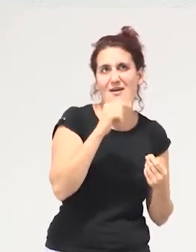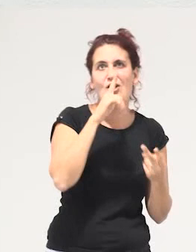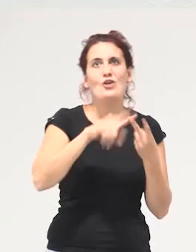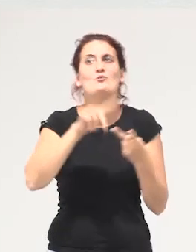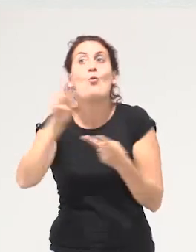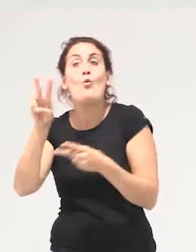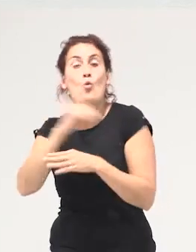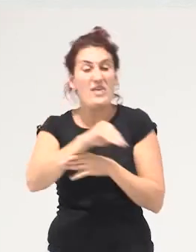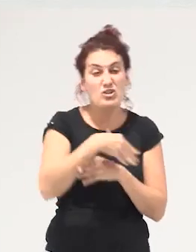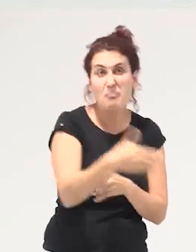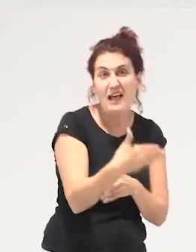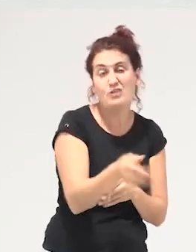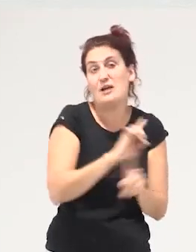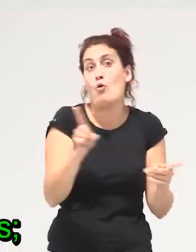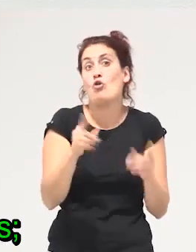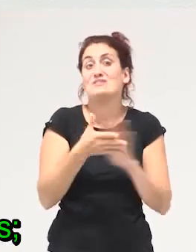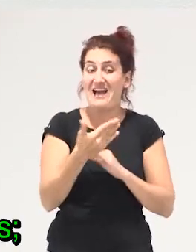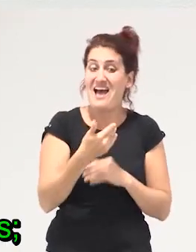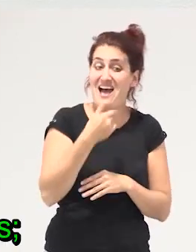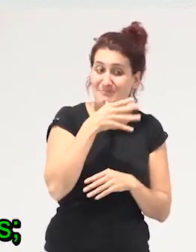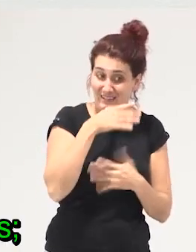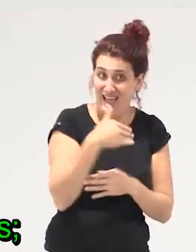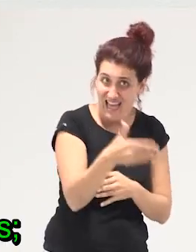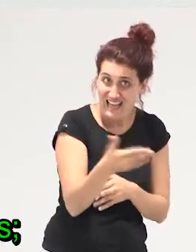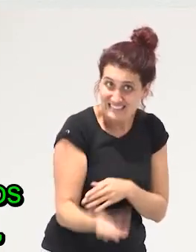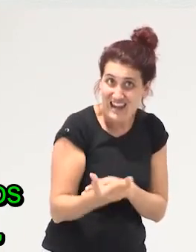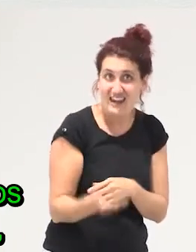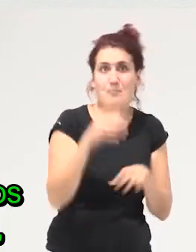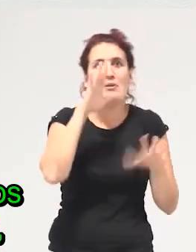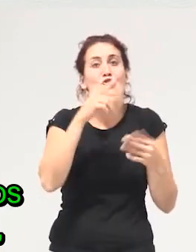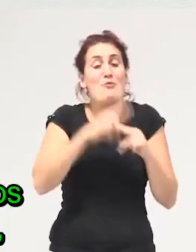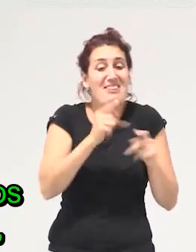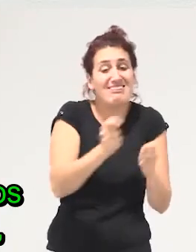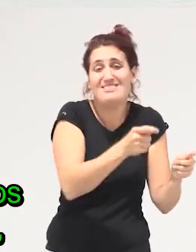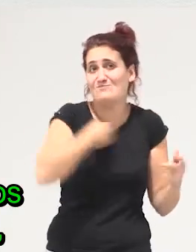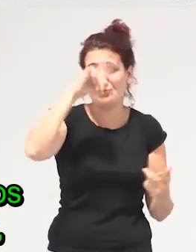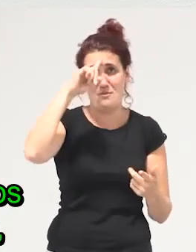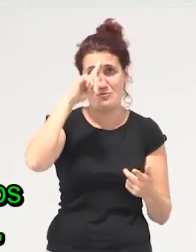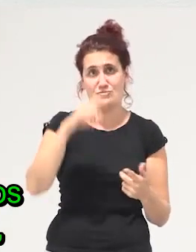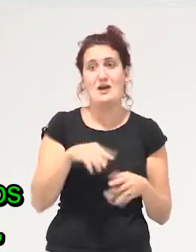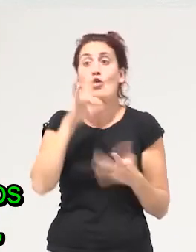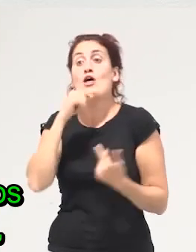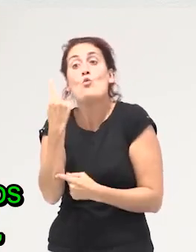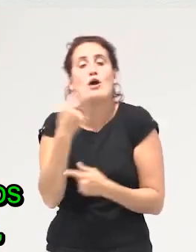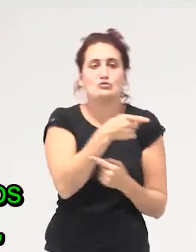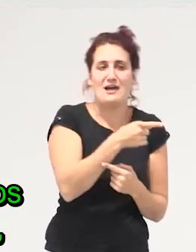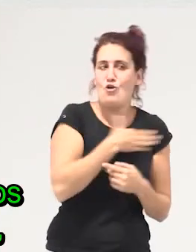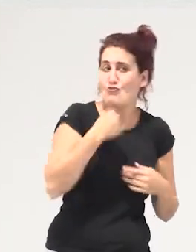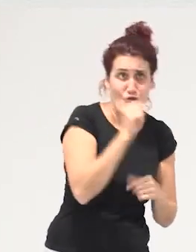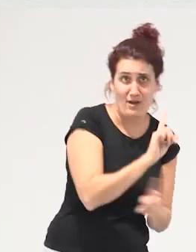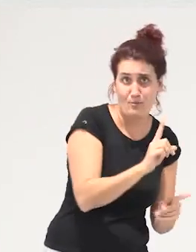es como pues que no son precarios están en precario entonces no sabemos como llamarlos pero una cosa es los que no queremos y los que querríamos que